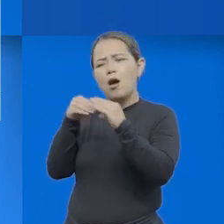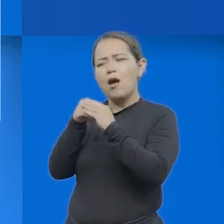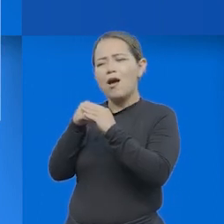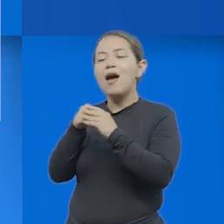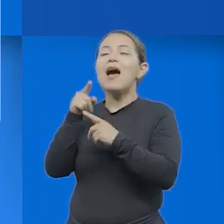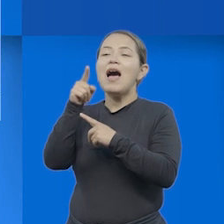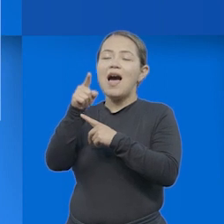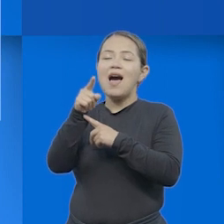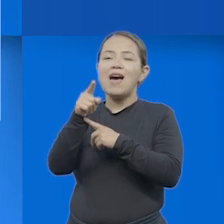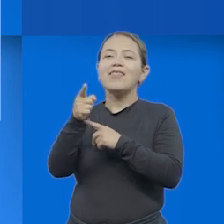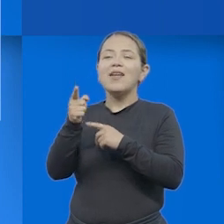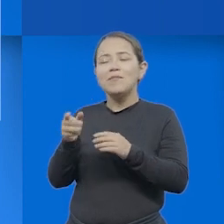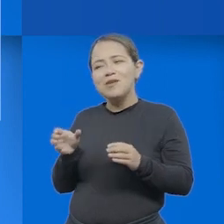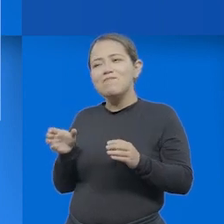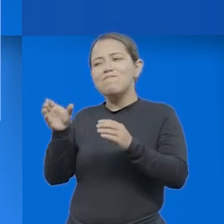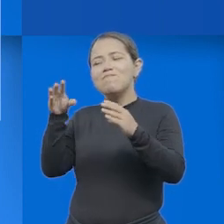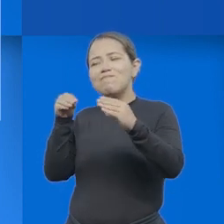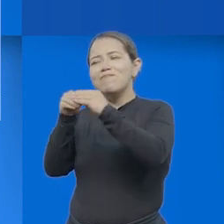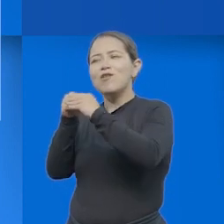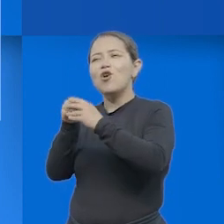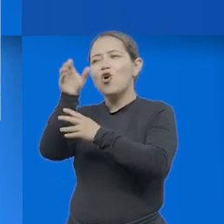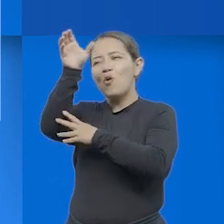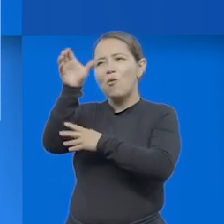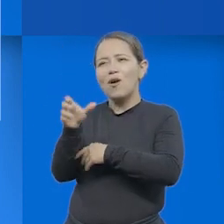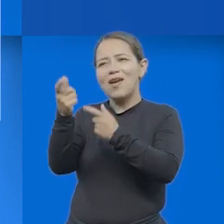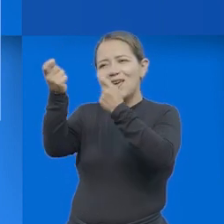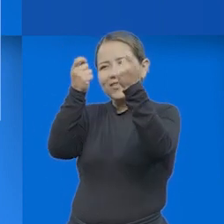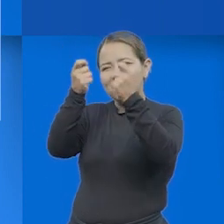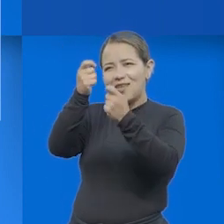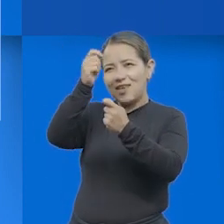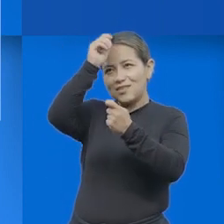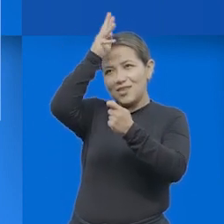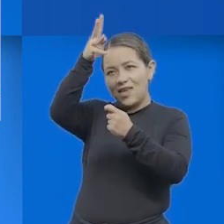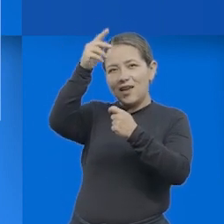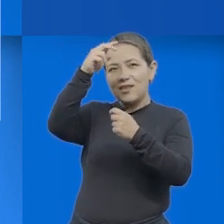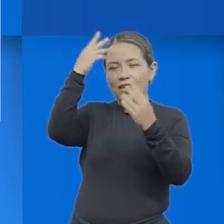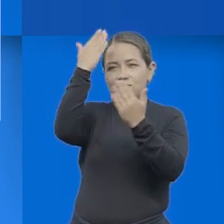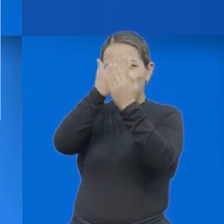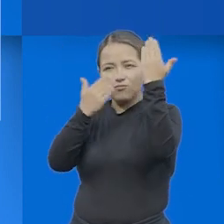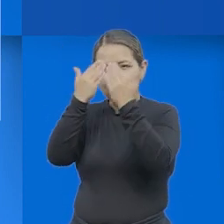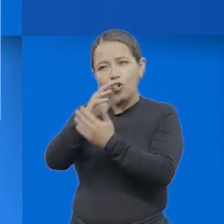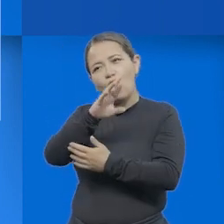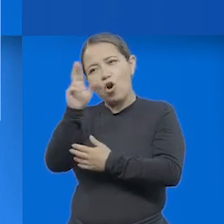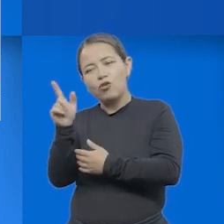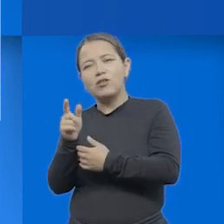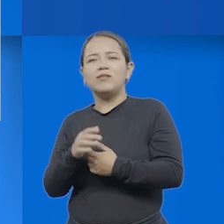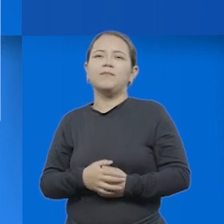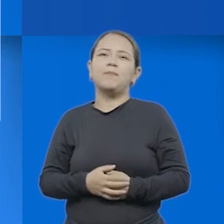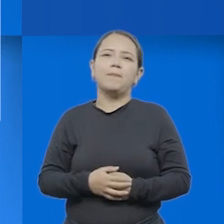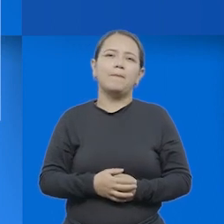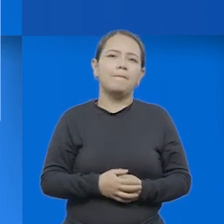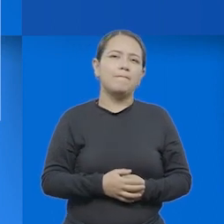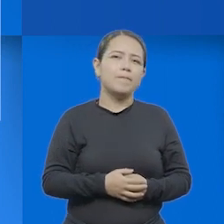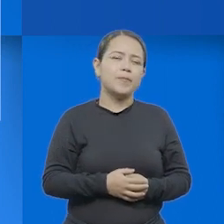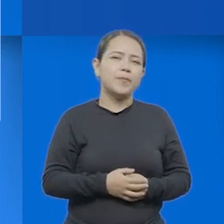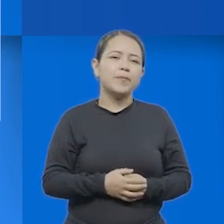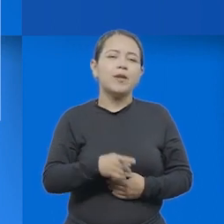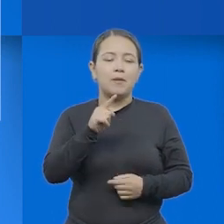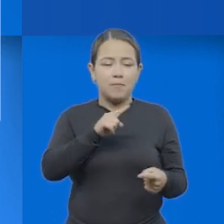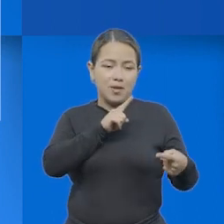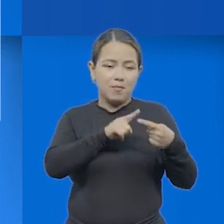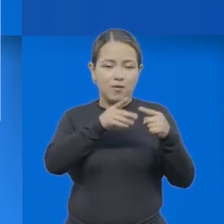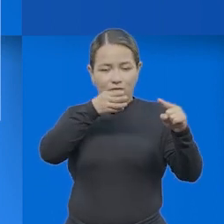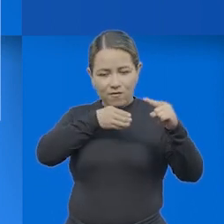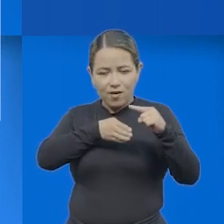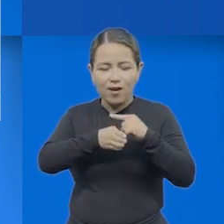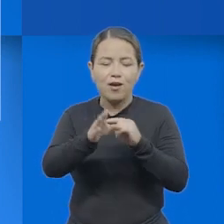Incluyó las estrategias metadidácticas y las estrategias de creación. Aquí encontramos que en esta primera fase que es acceso